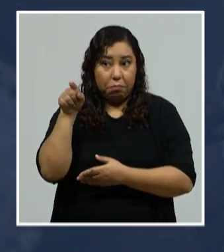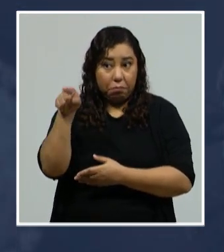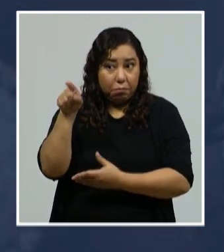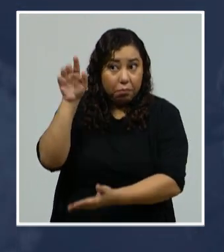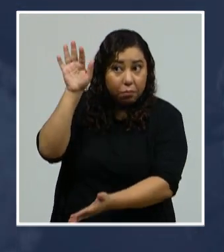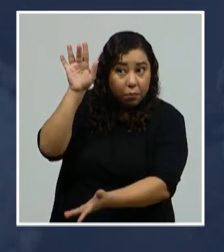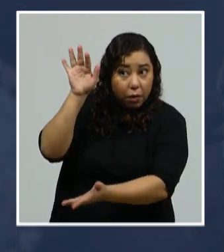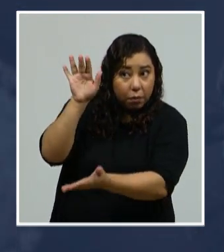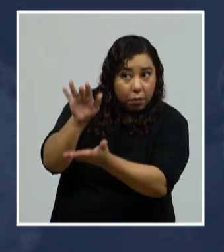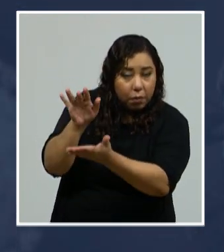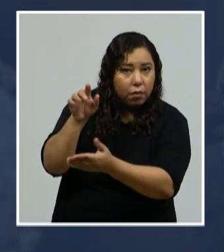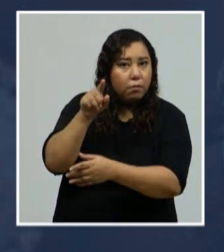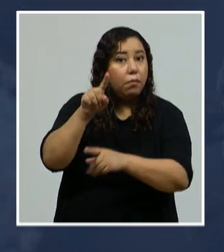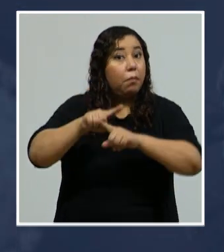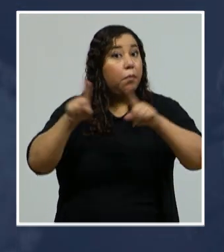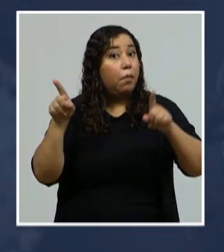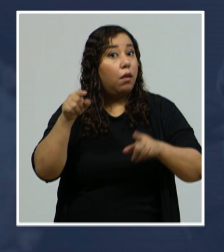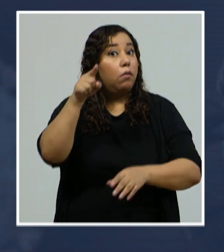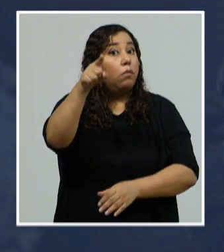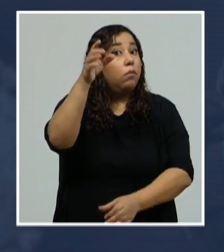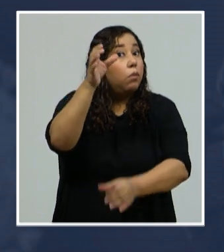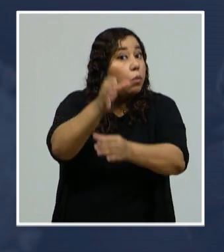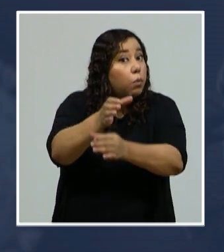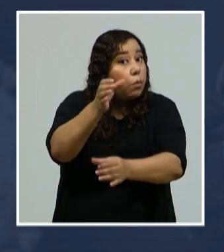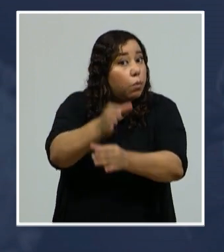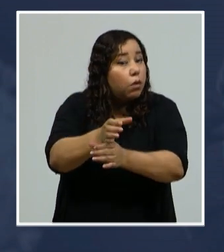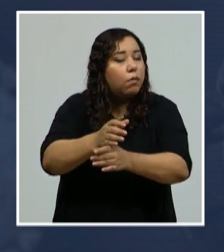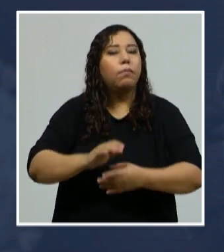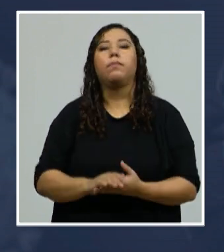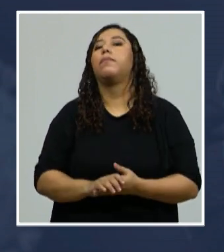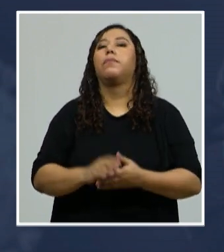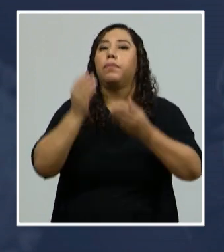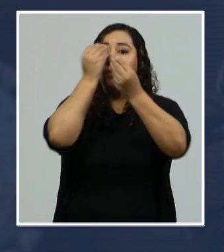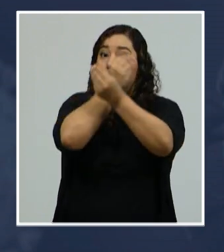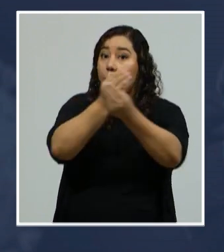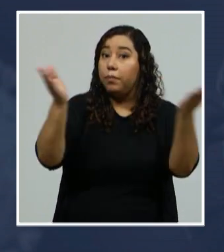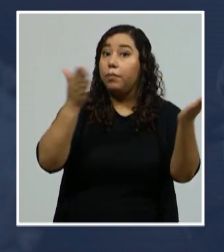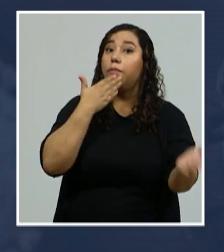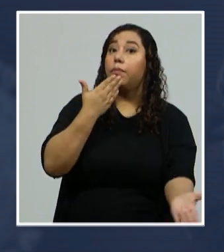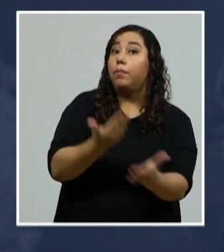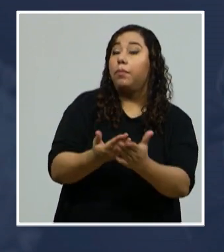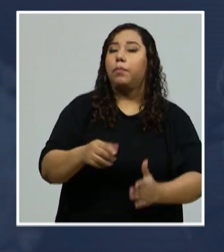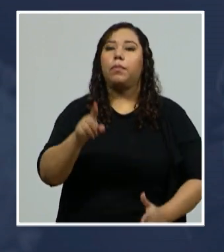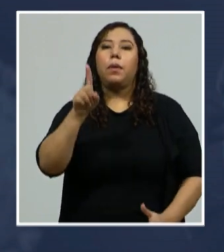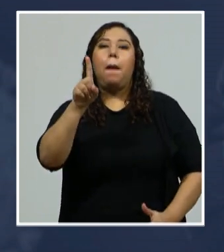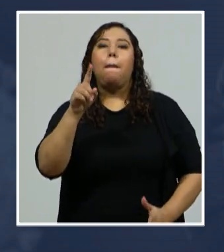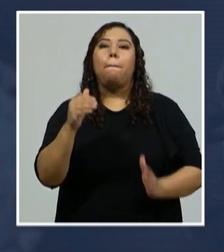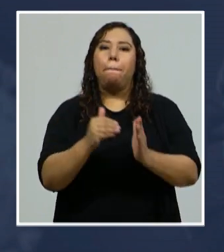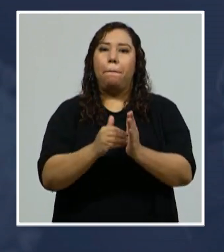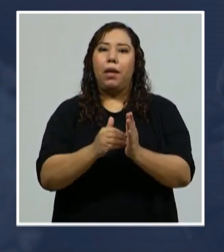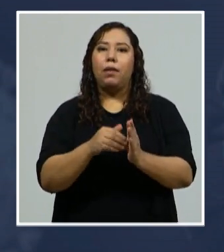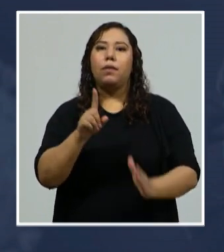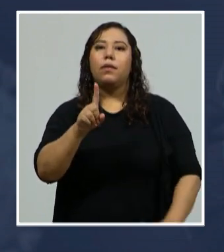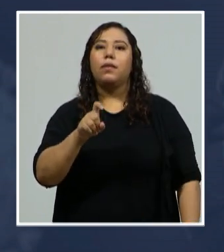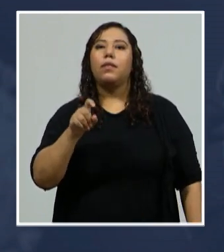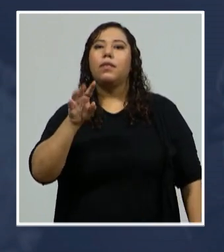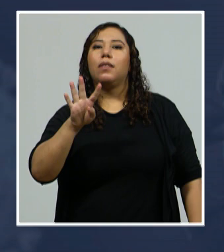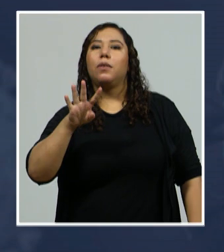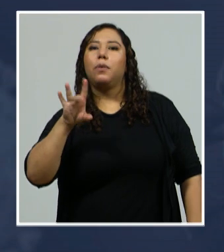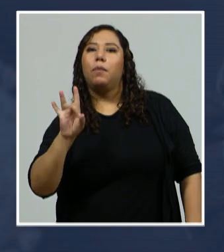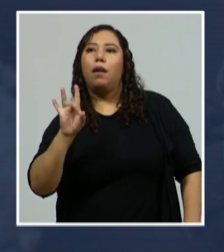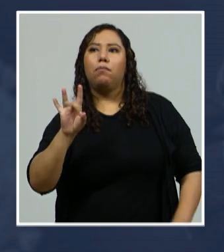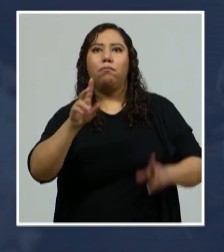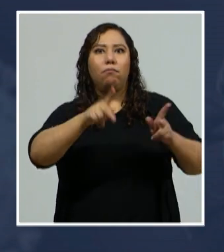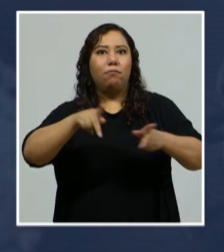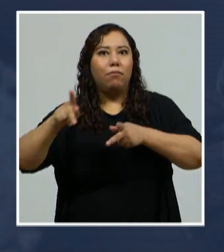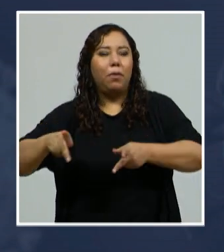tener siempre mucha precaución. Y una buena noticia, 1148 nuevos recuperados. Usted puede ver